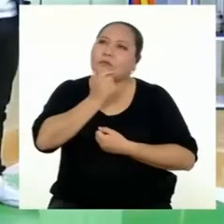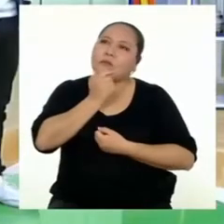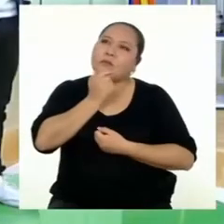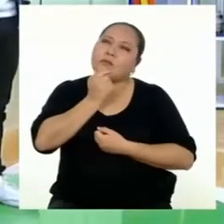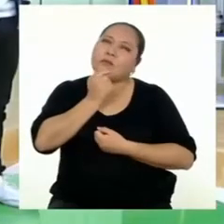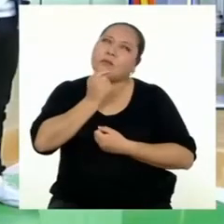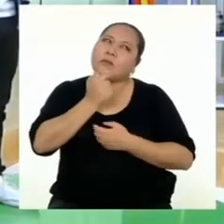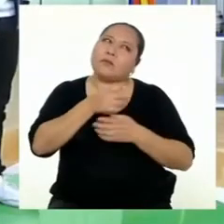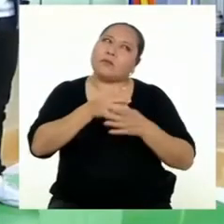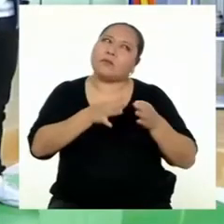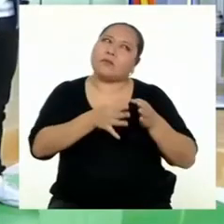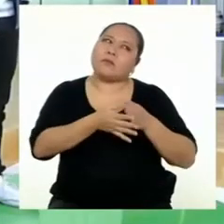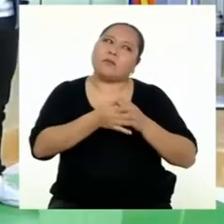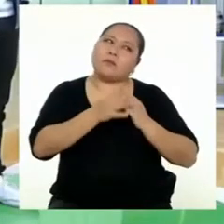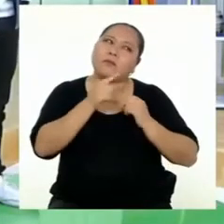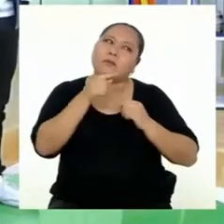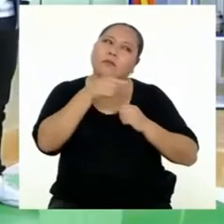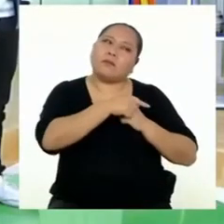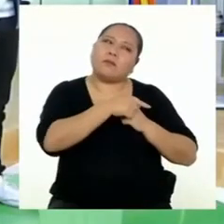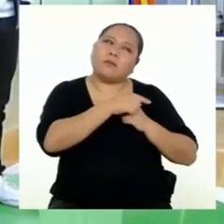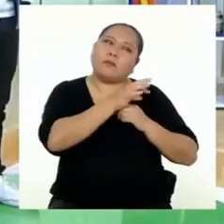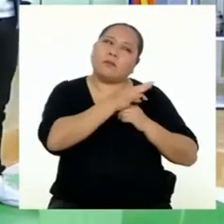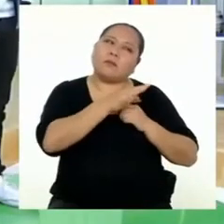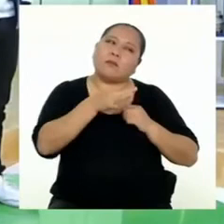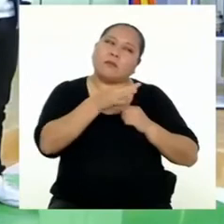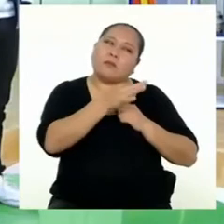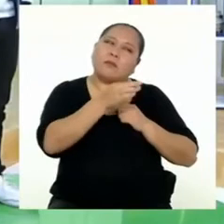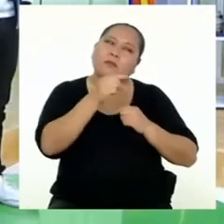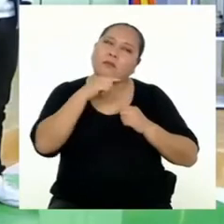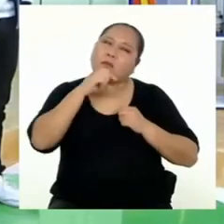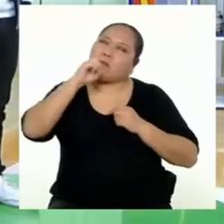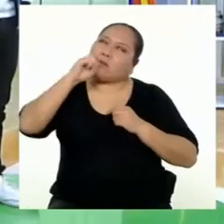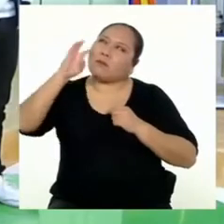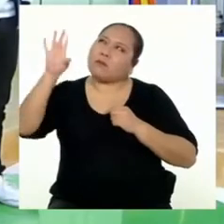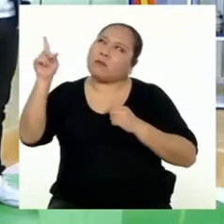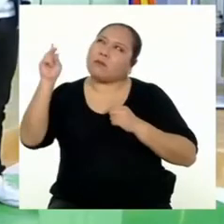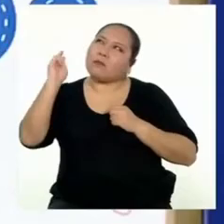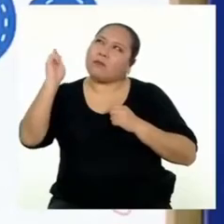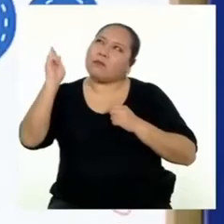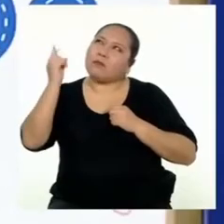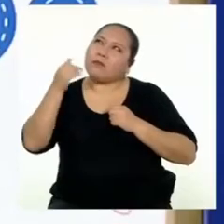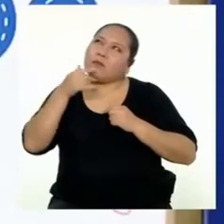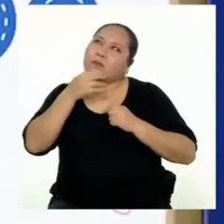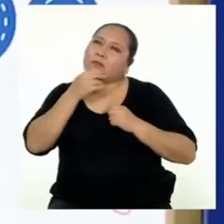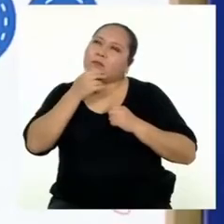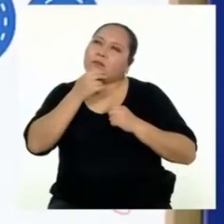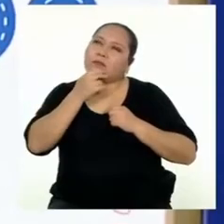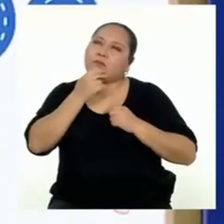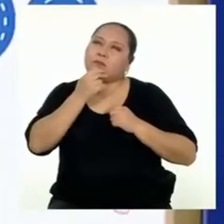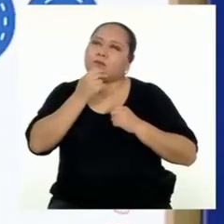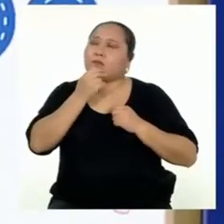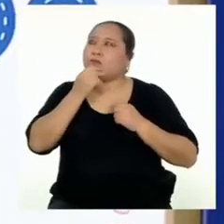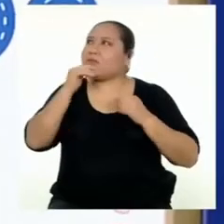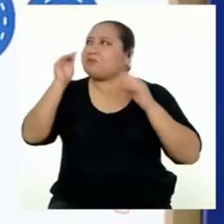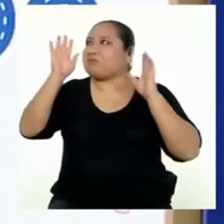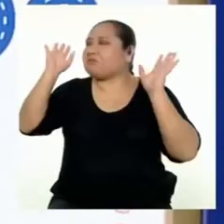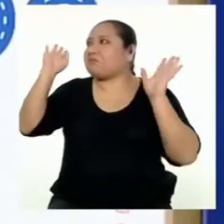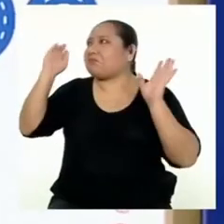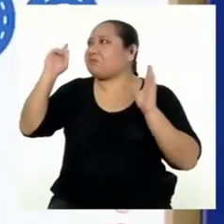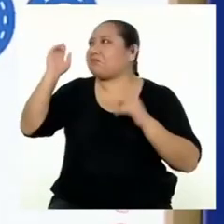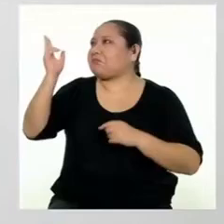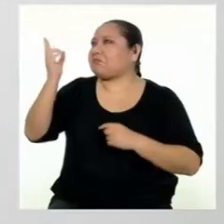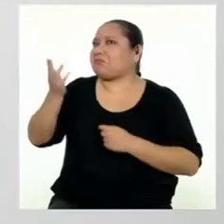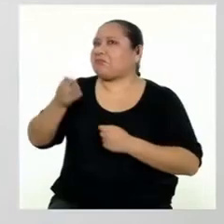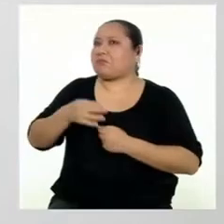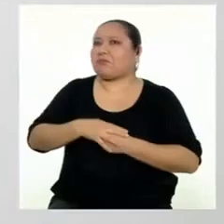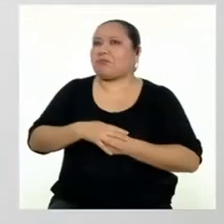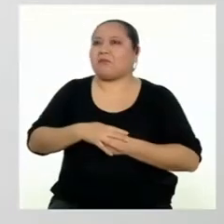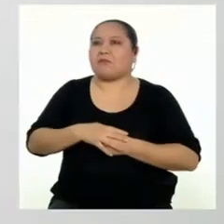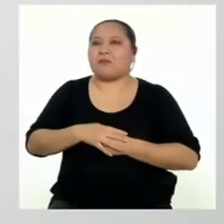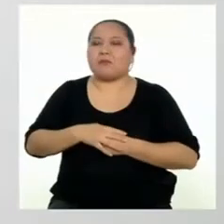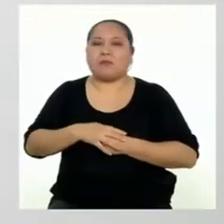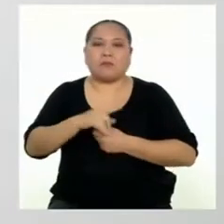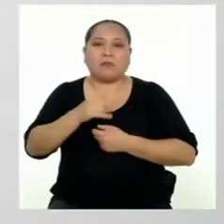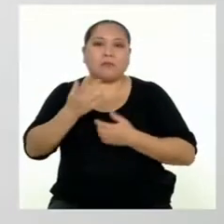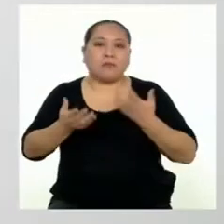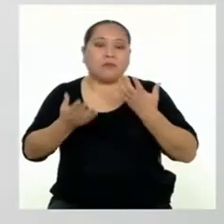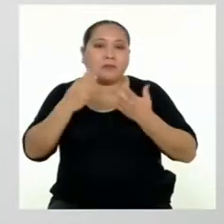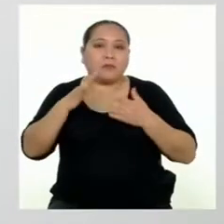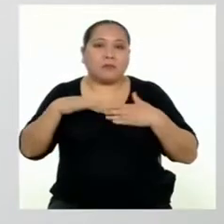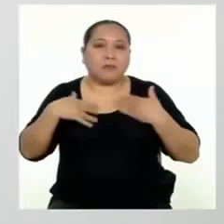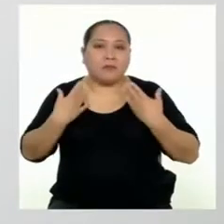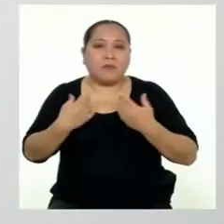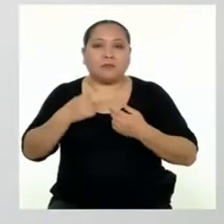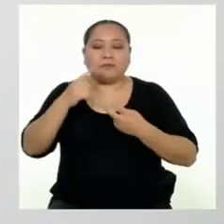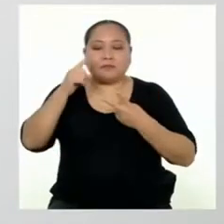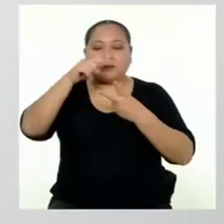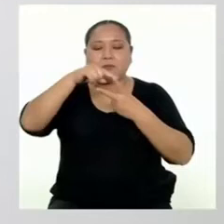podría pedírsela al genio de la lámpara. ¿Pero cómo voy a decirle eso a la profesora? Eh, no lo sé, profesora. Pues podrías